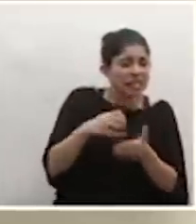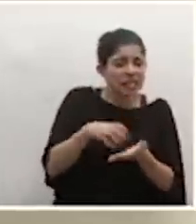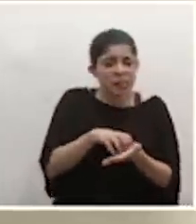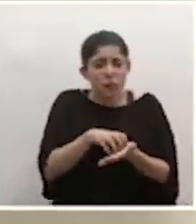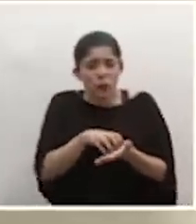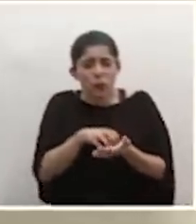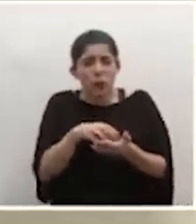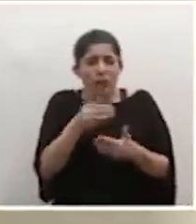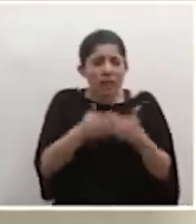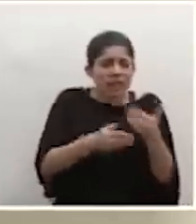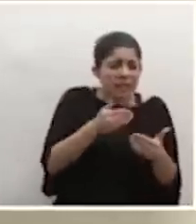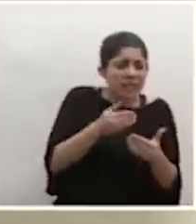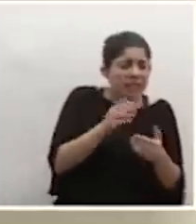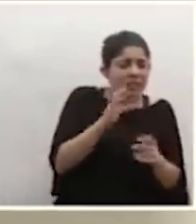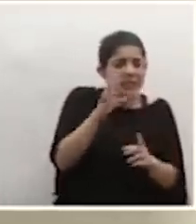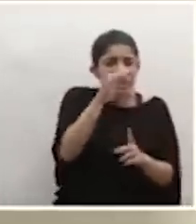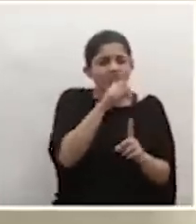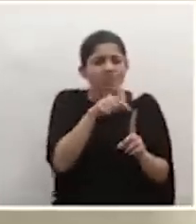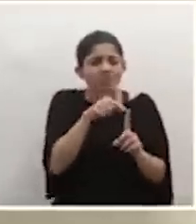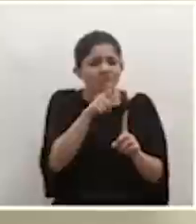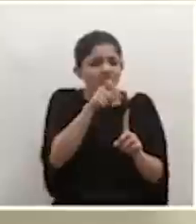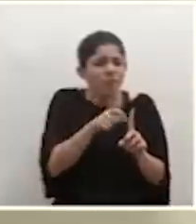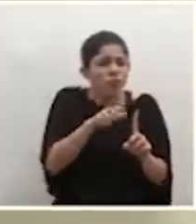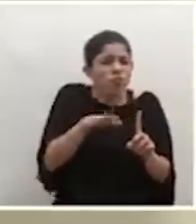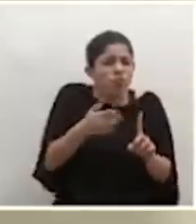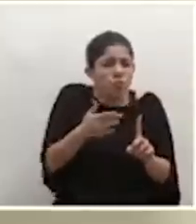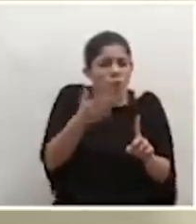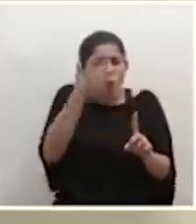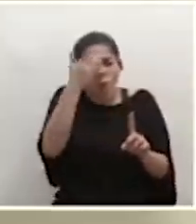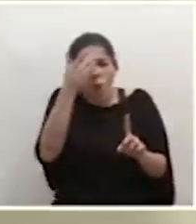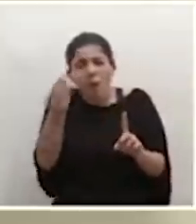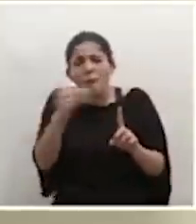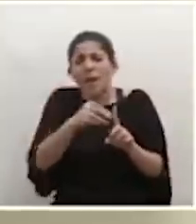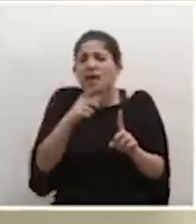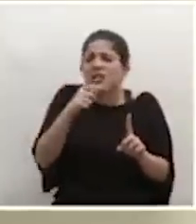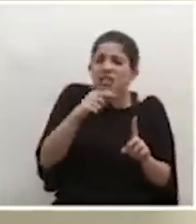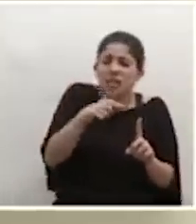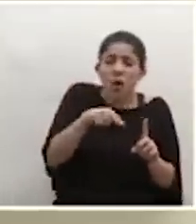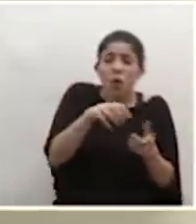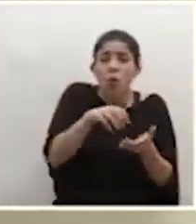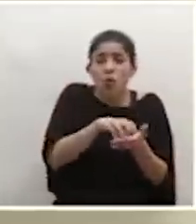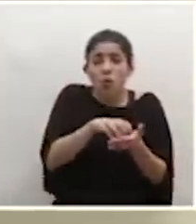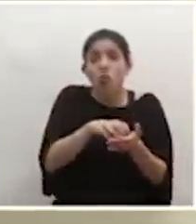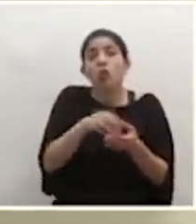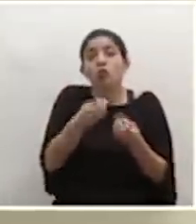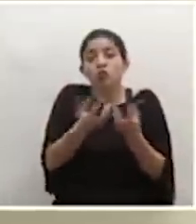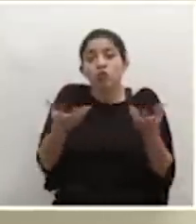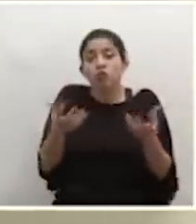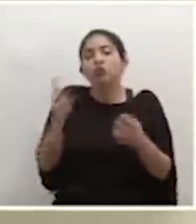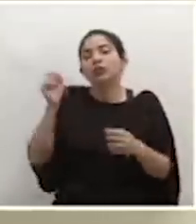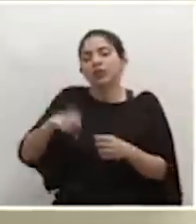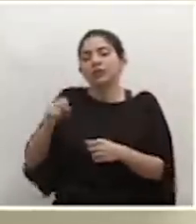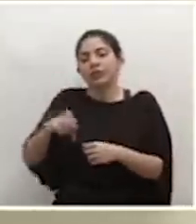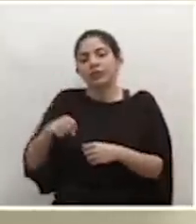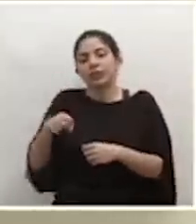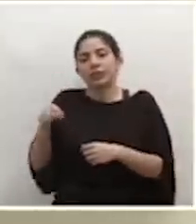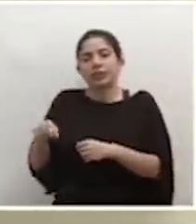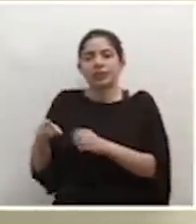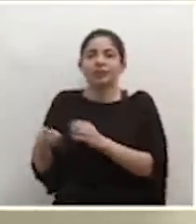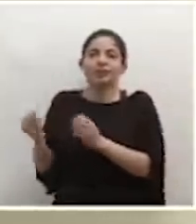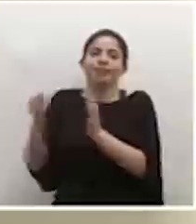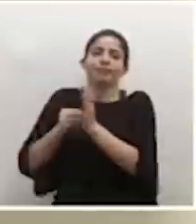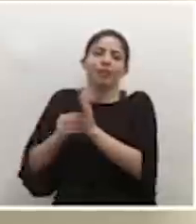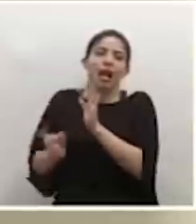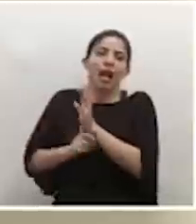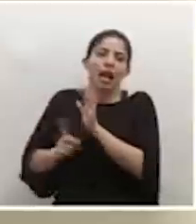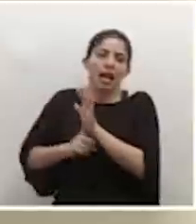ir en curso para determinar mejor las condiciones que se están dando esos contagios, esas transmisiones, entonces ahí sí eventualmente puede ameritar